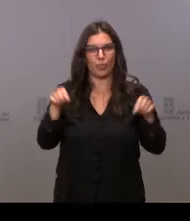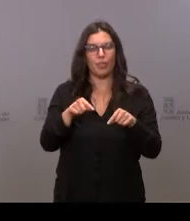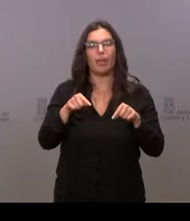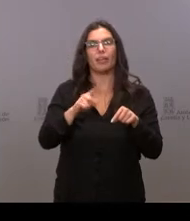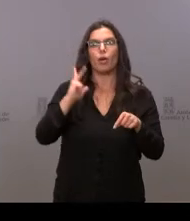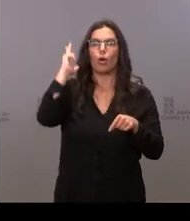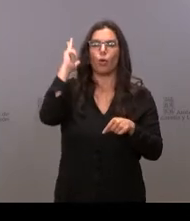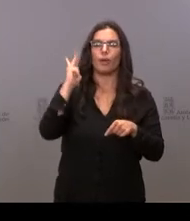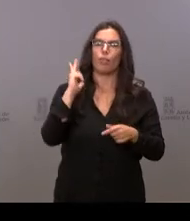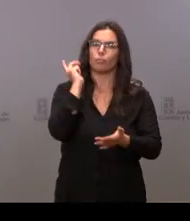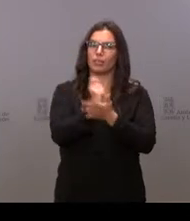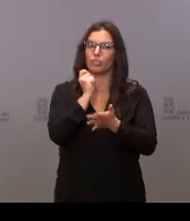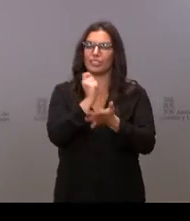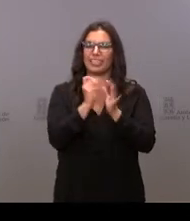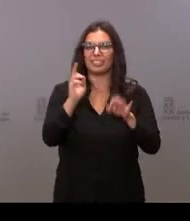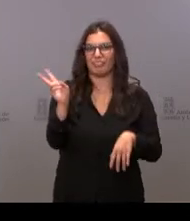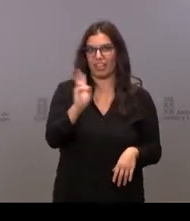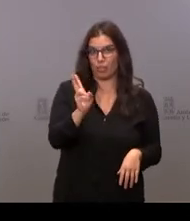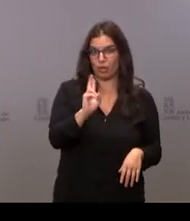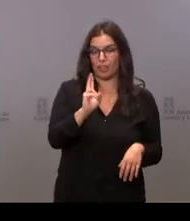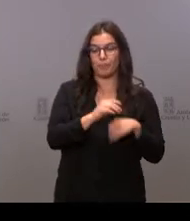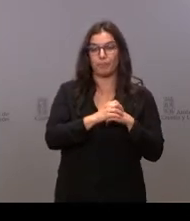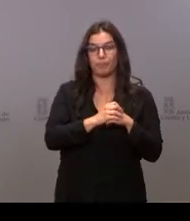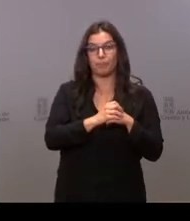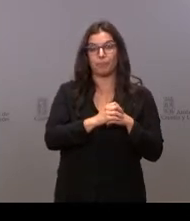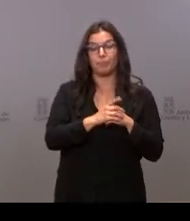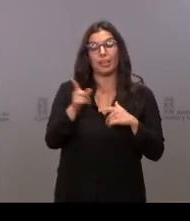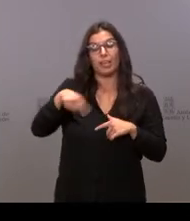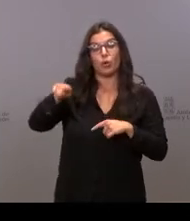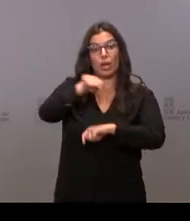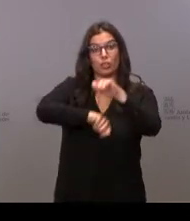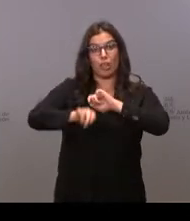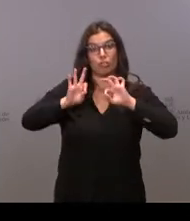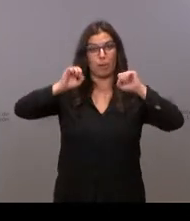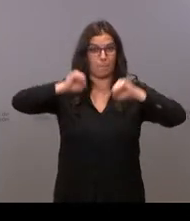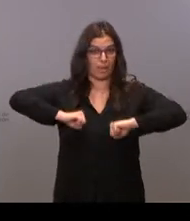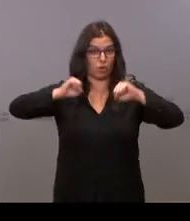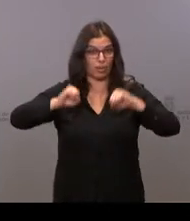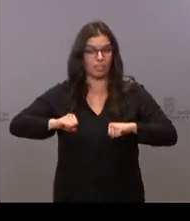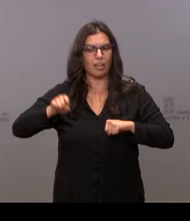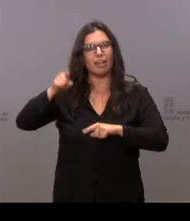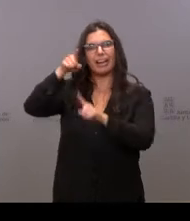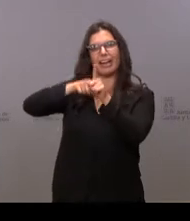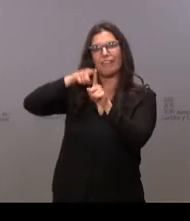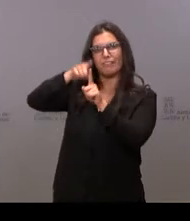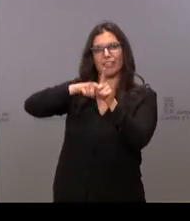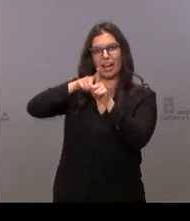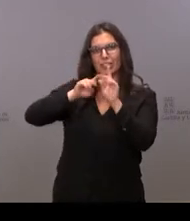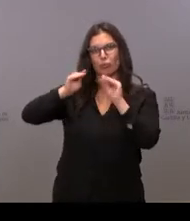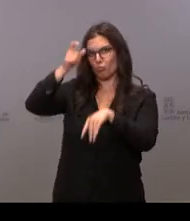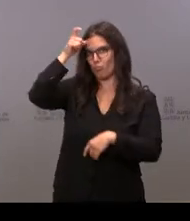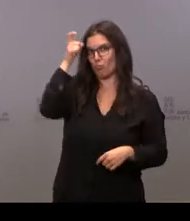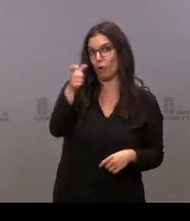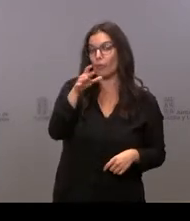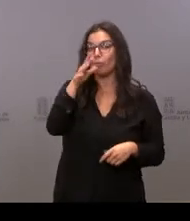Jubilados y Pensionistas de Valladolid. Como asociación de personas mayores, es un referente, como no, en su municipio, además de